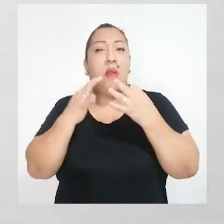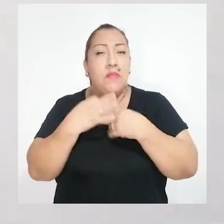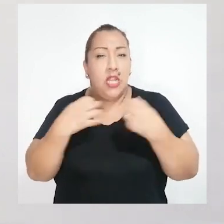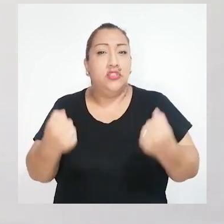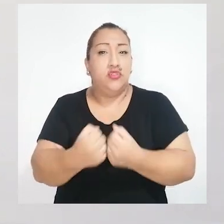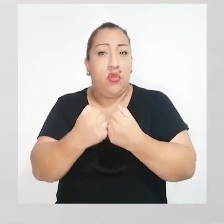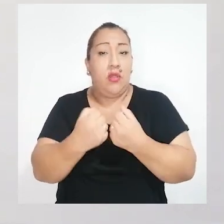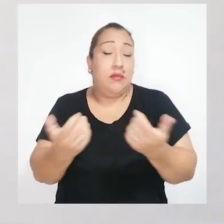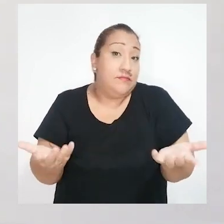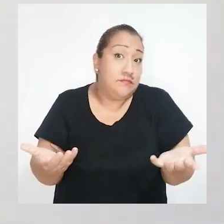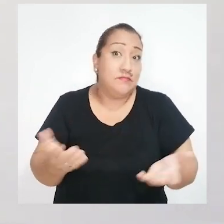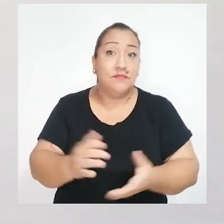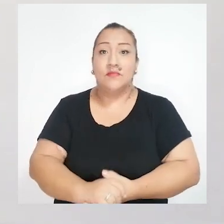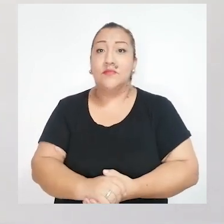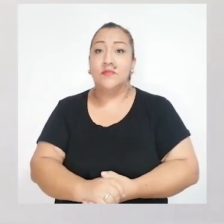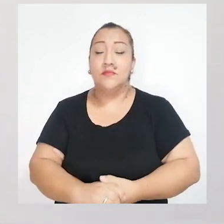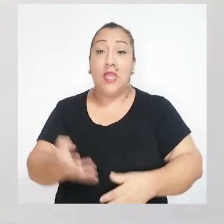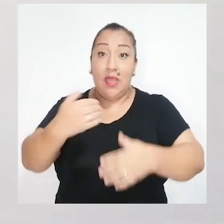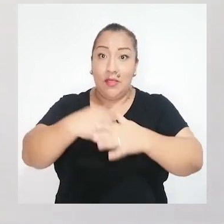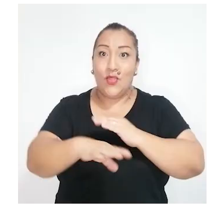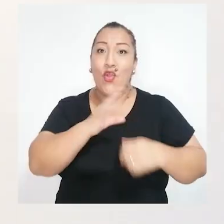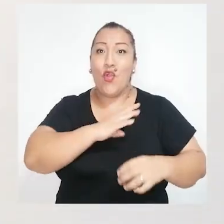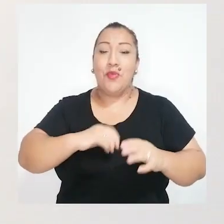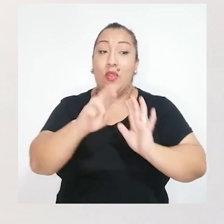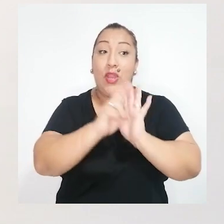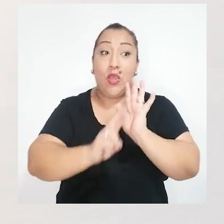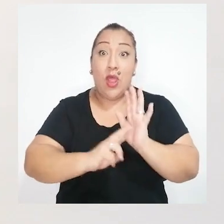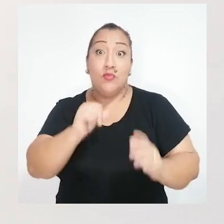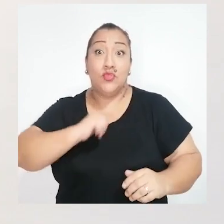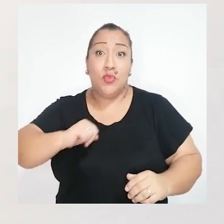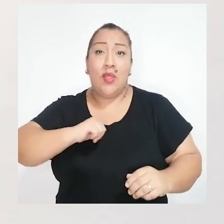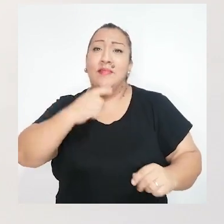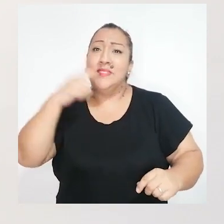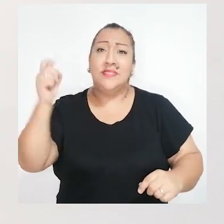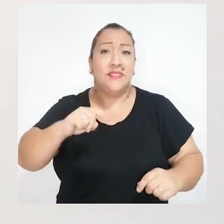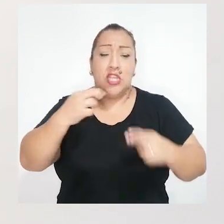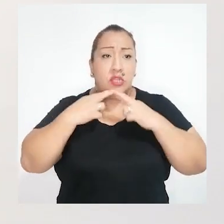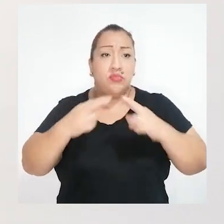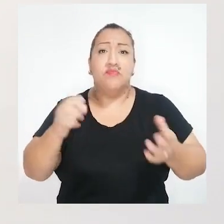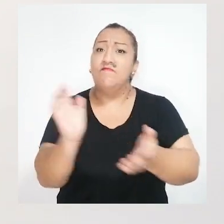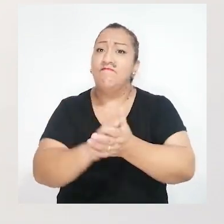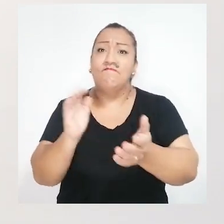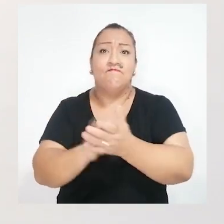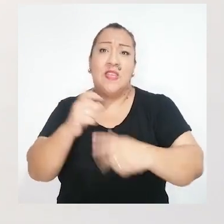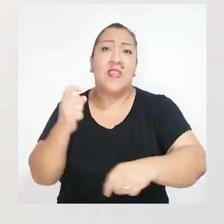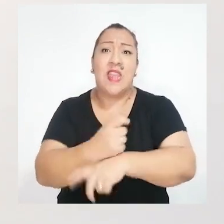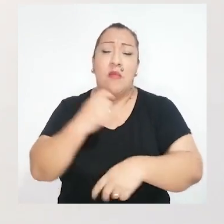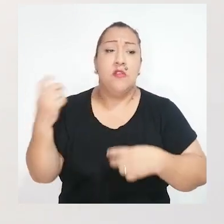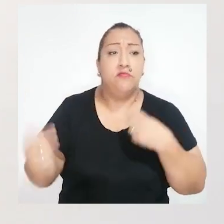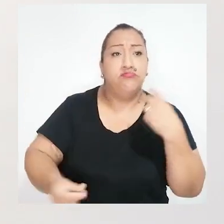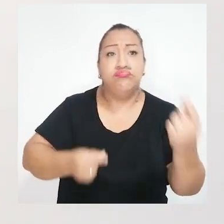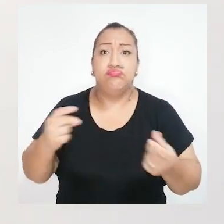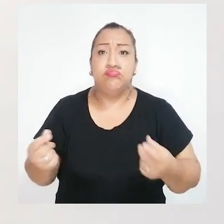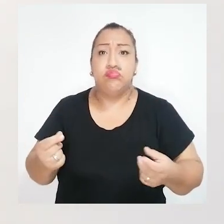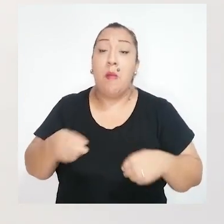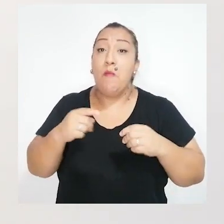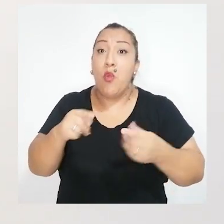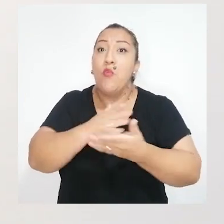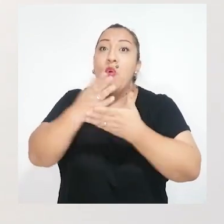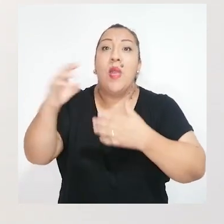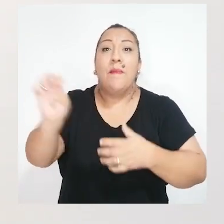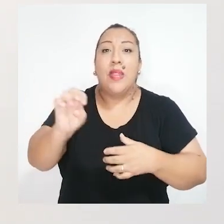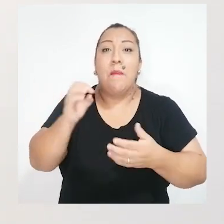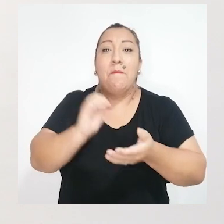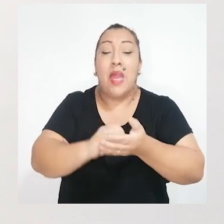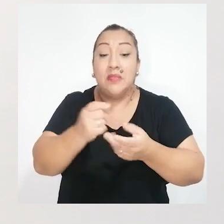progresivo a la normalidad de miles de familias de afectadas. Los gestores en los gobiernos regionales y municipales deben responder con la proactividad que amerita la